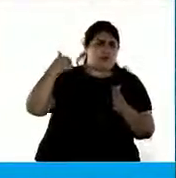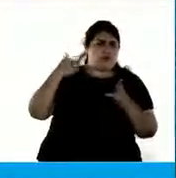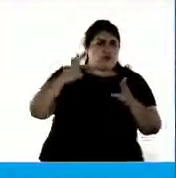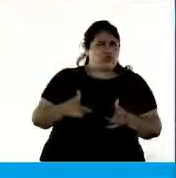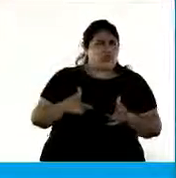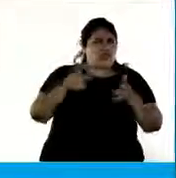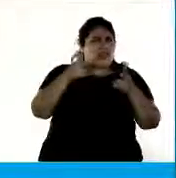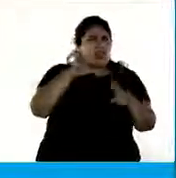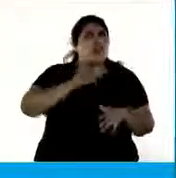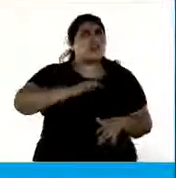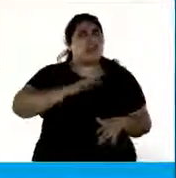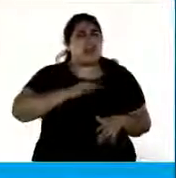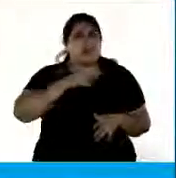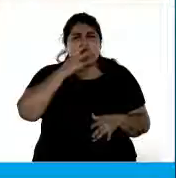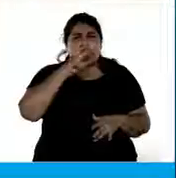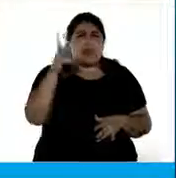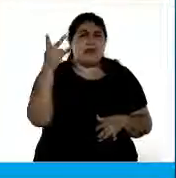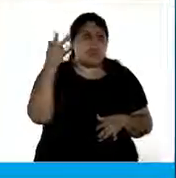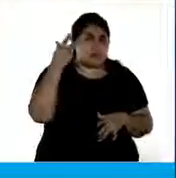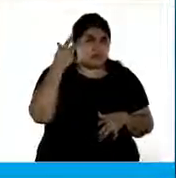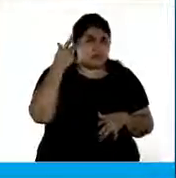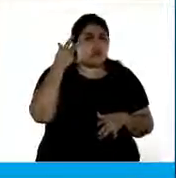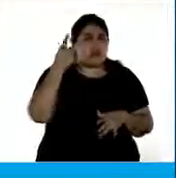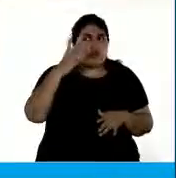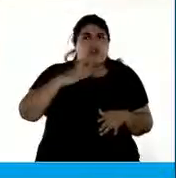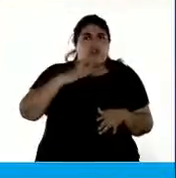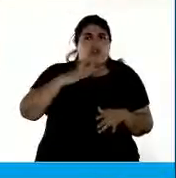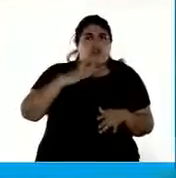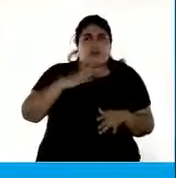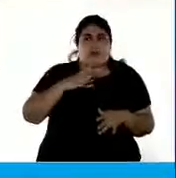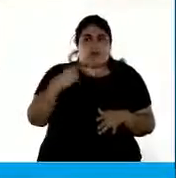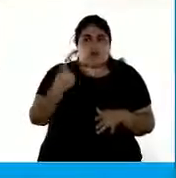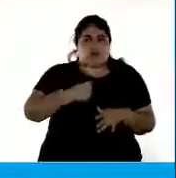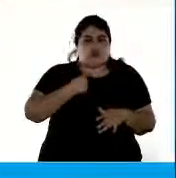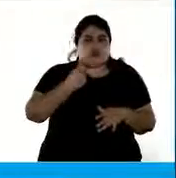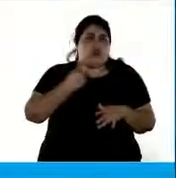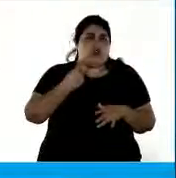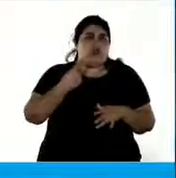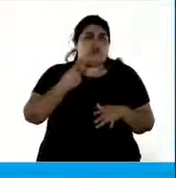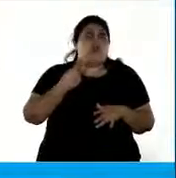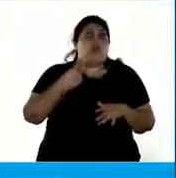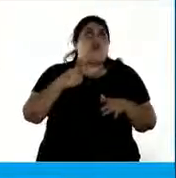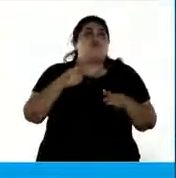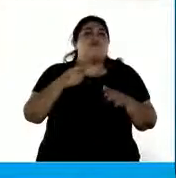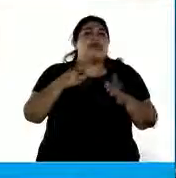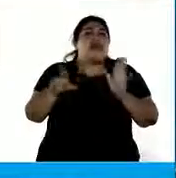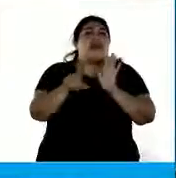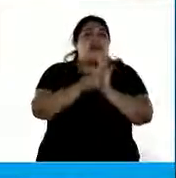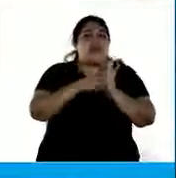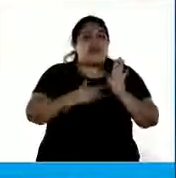del año 2018 donde aún todavía no lográbamos legalizar el aborto